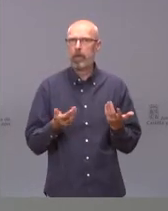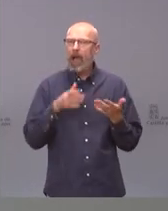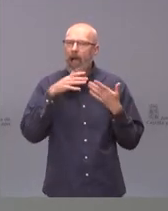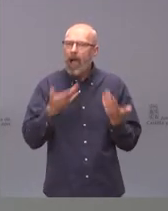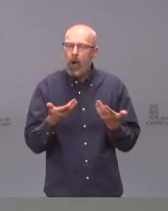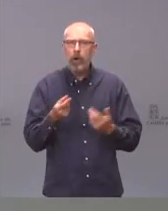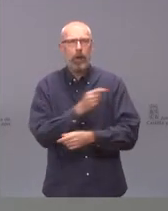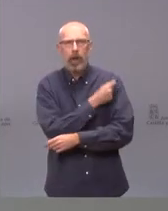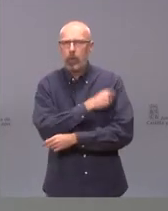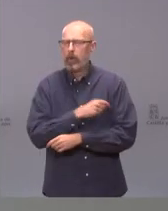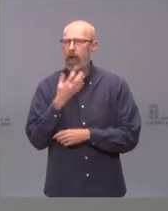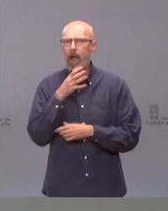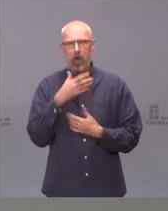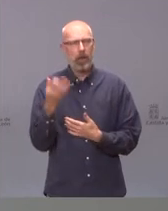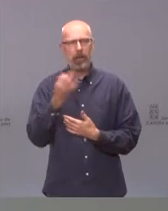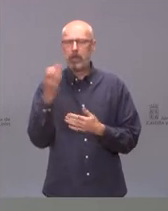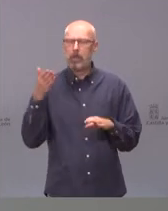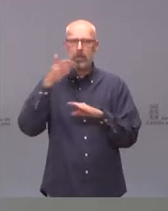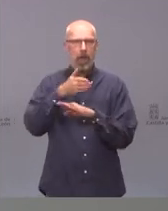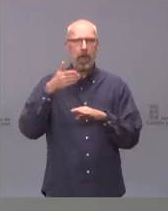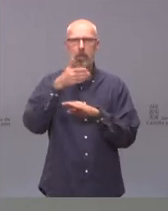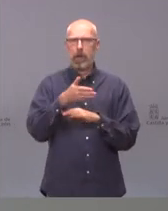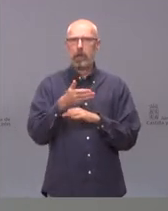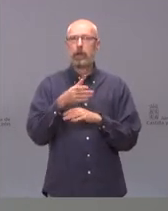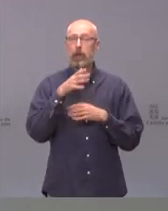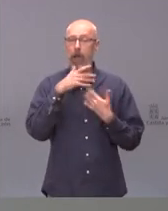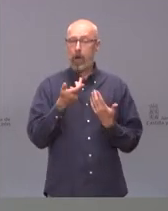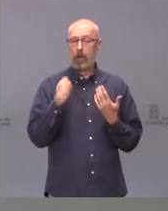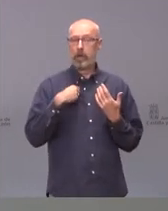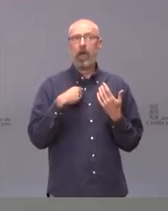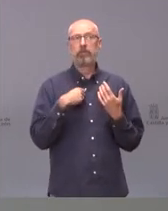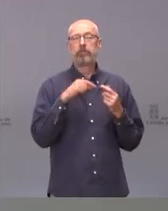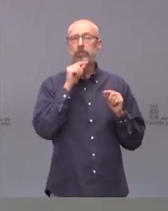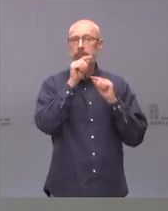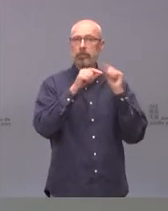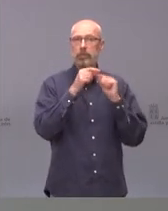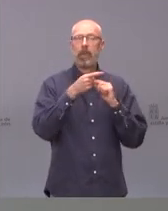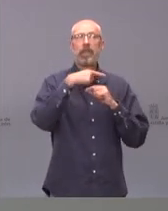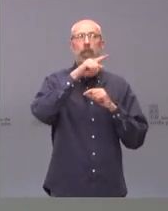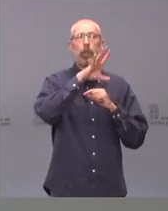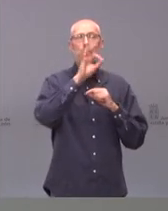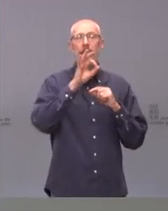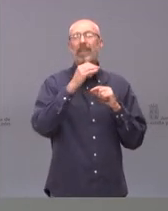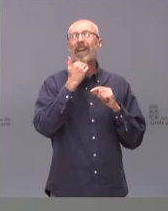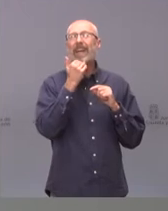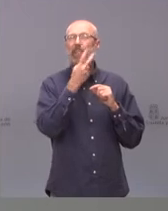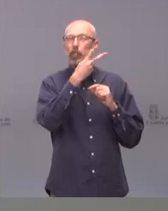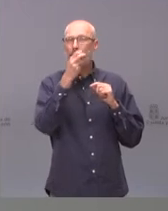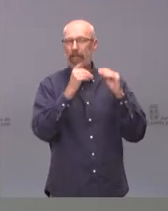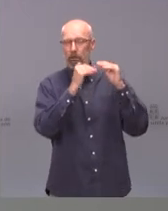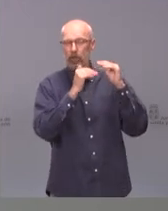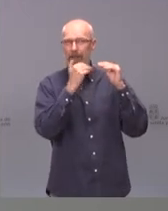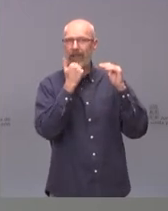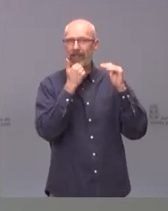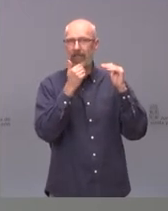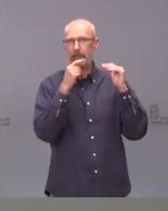Ahora porque estamos con una incidencia de más de 150, casi rozando los 200 por 100.000 habitantes y ahora es cuando tenemos que